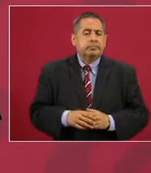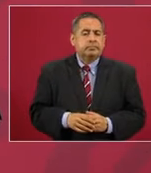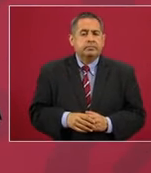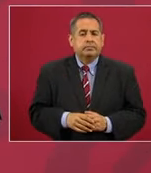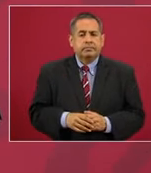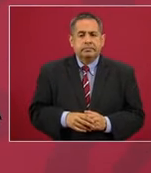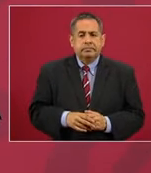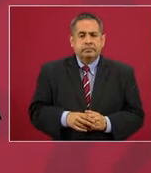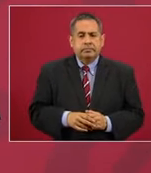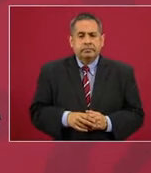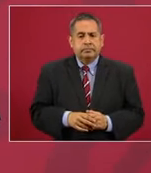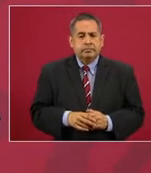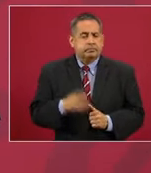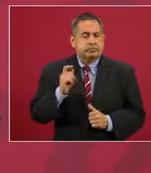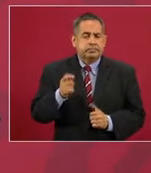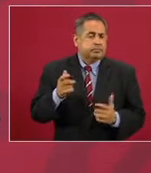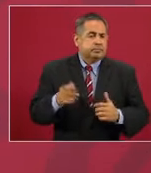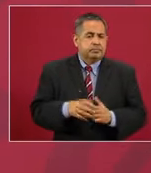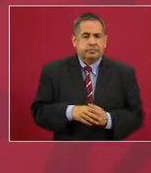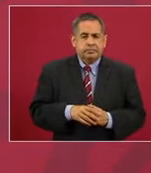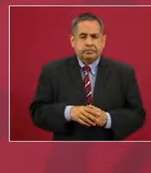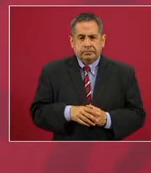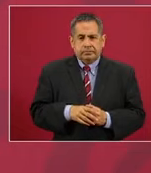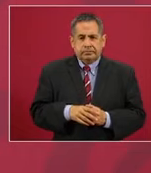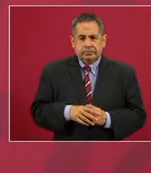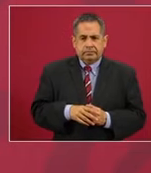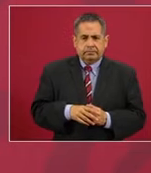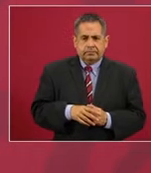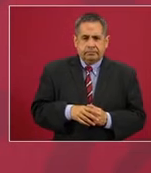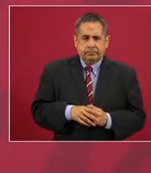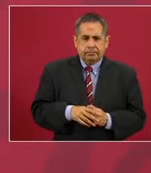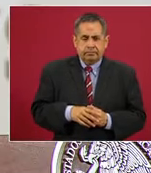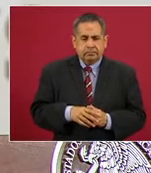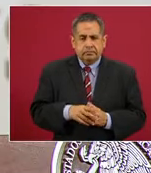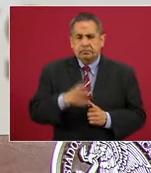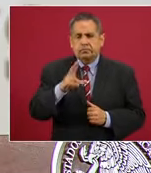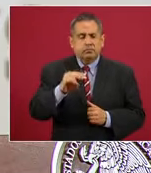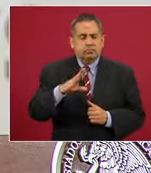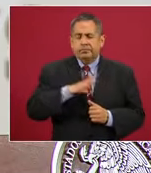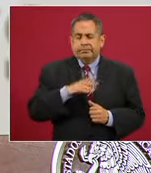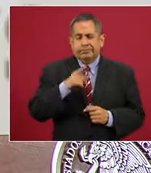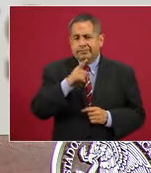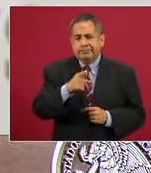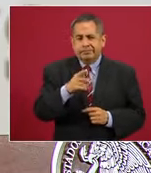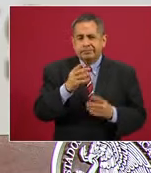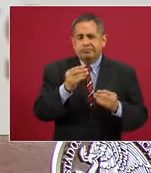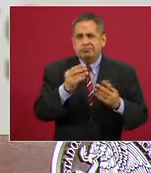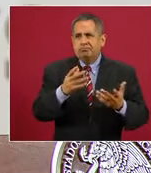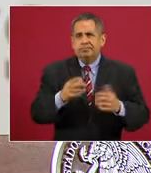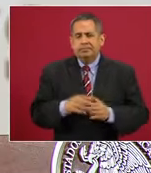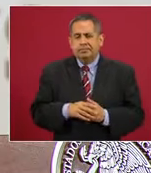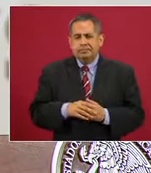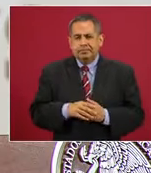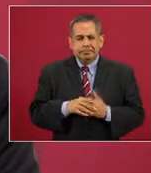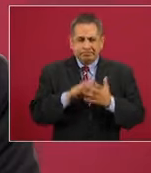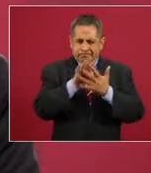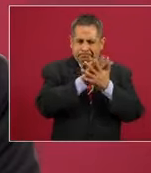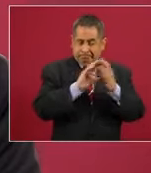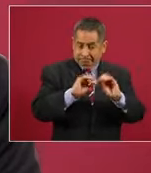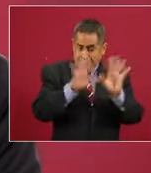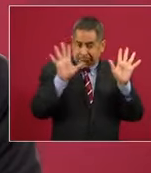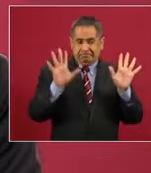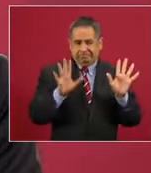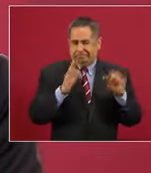no hay mucha transparencia,